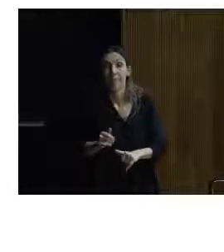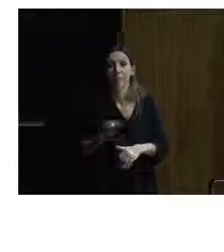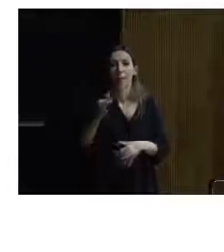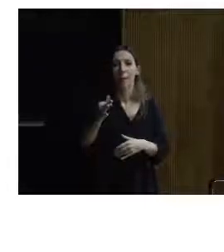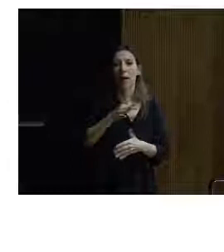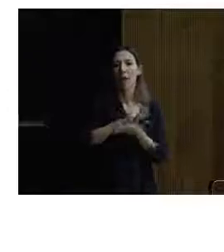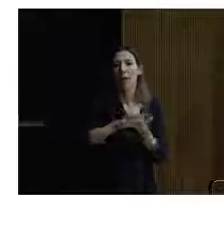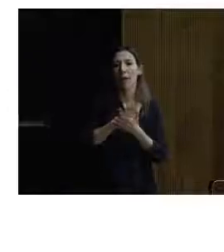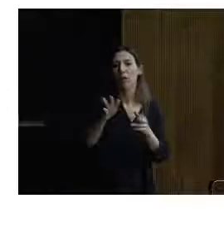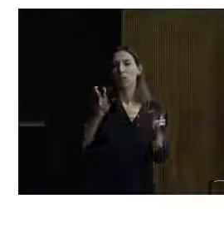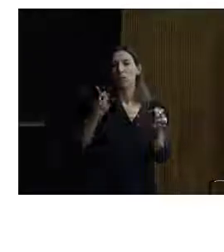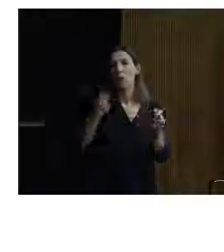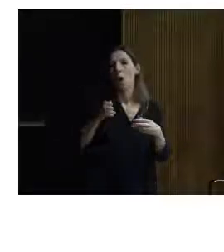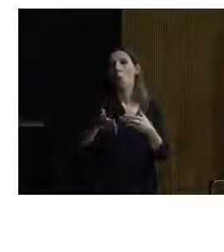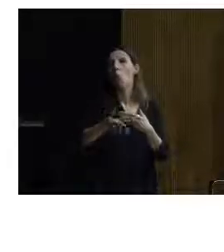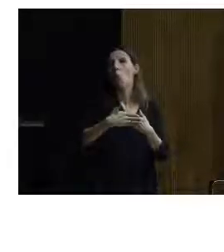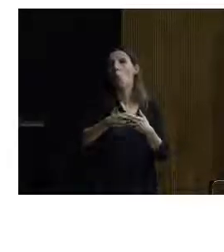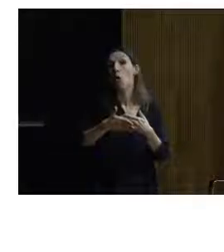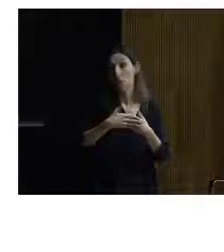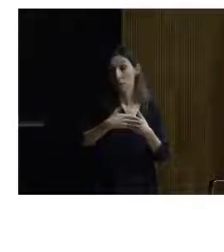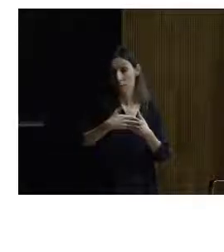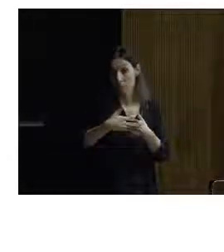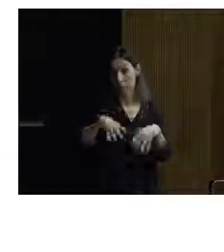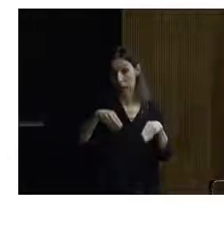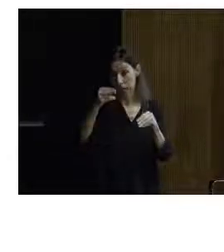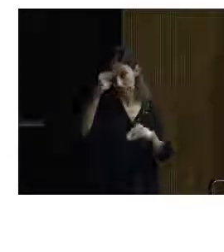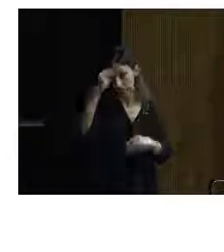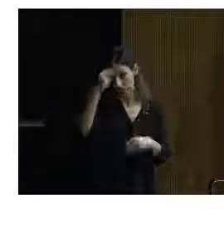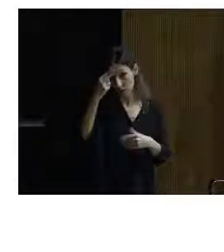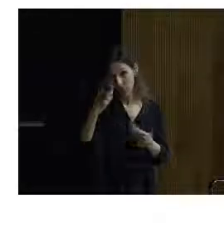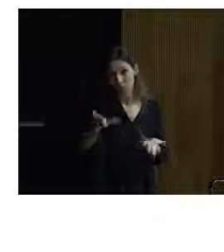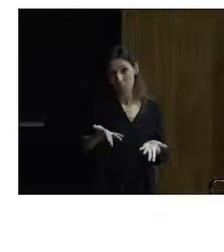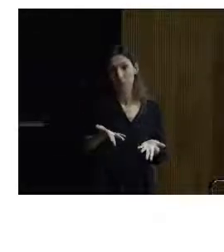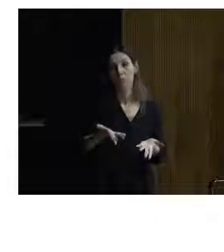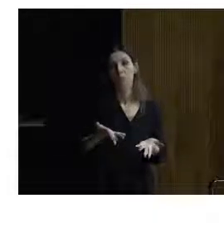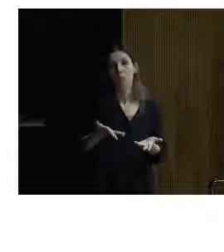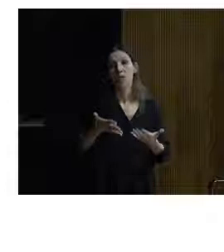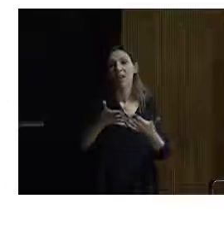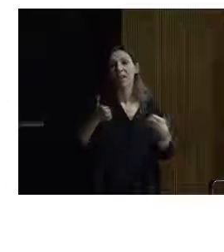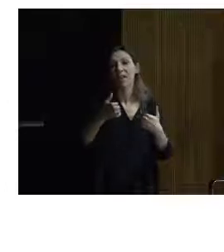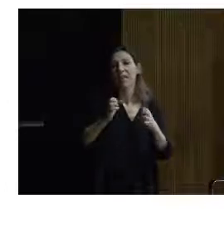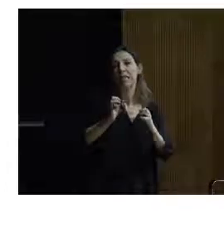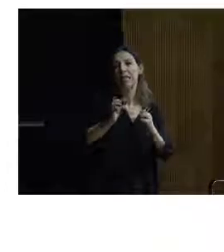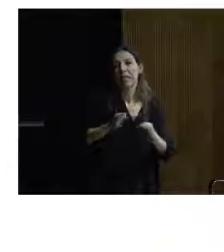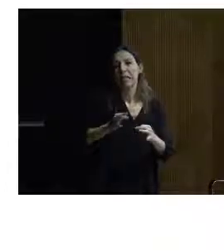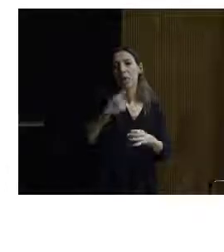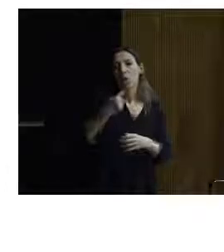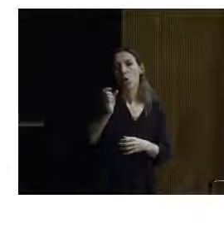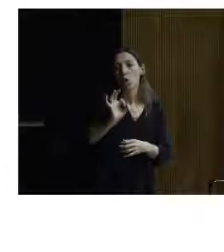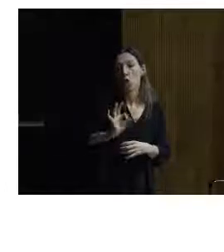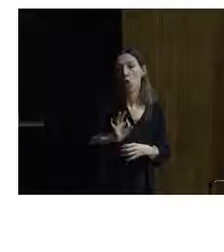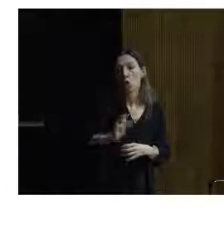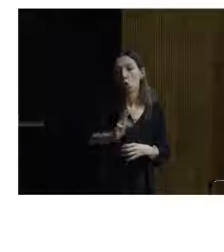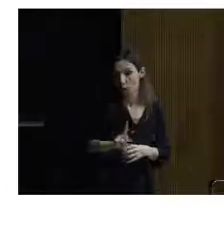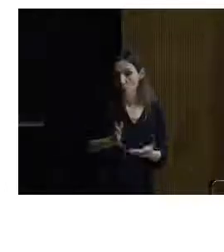castillo, no es un garito. Y aunque no os voy a decir la cifra exacta, sí os diré que la plataforma ha costado 15.000.